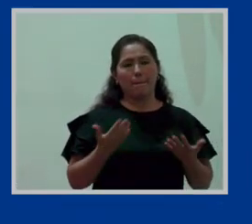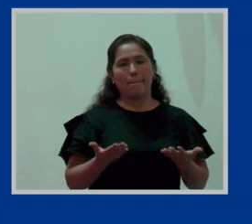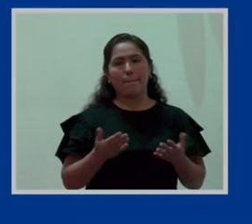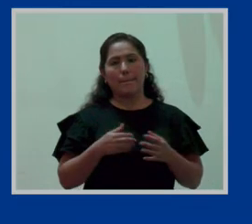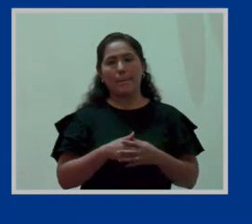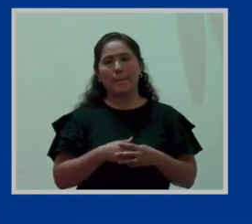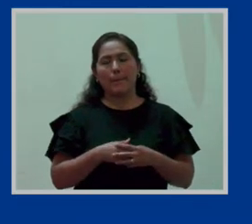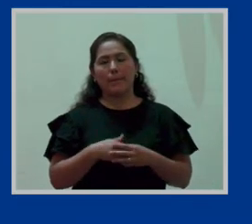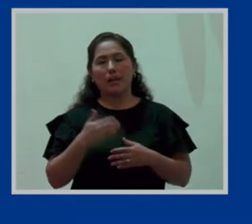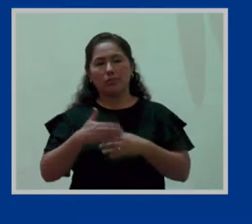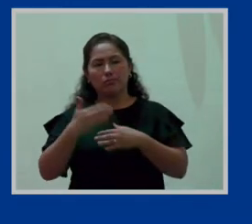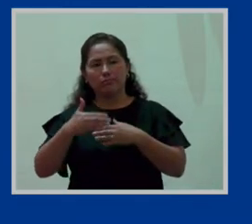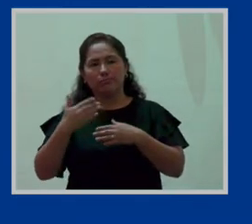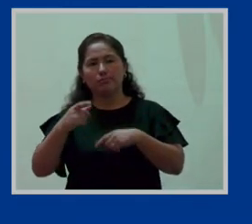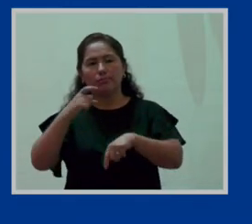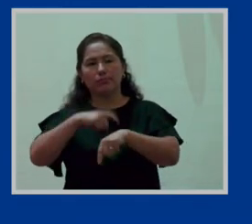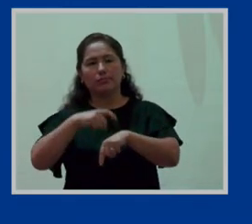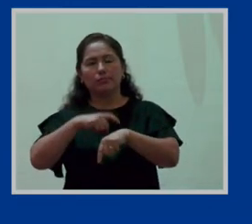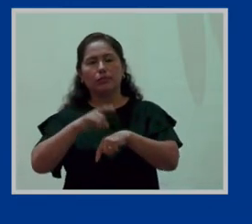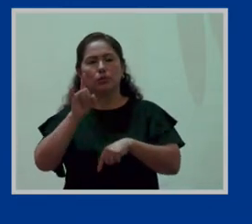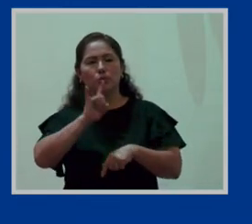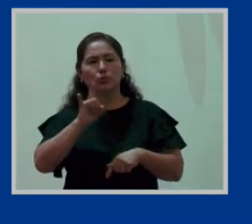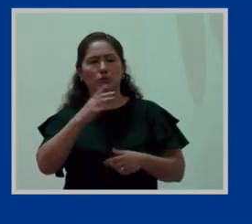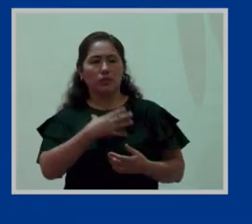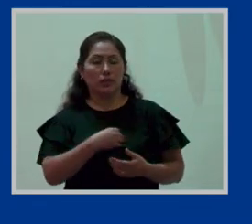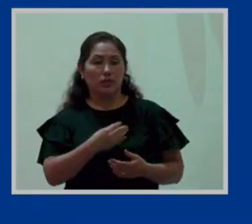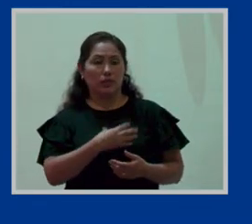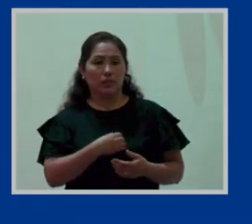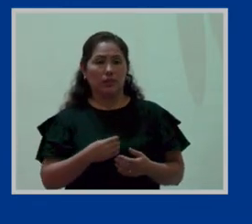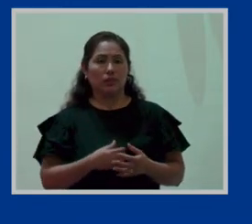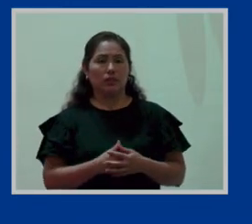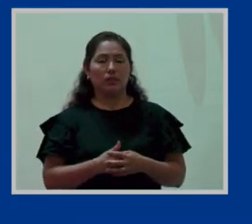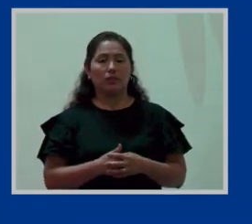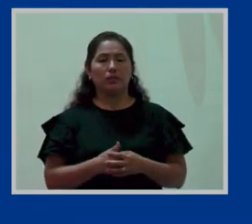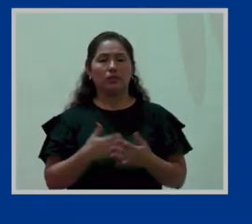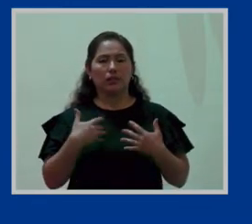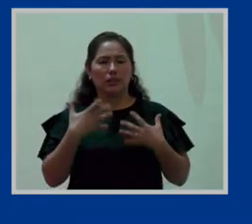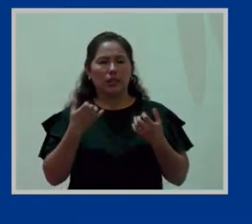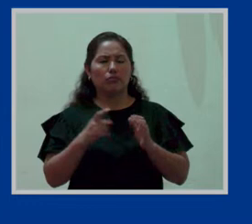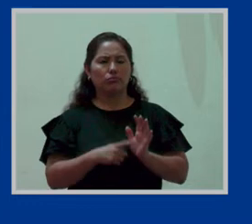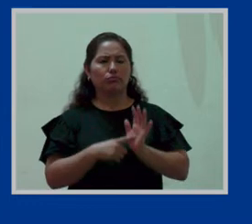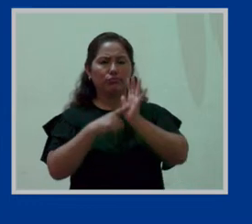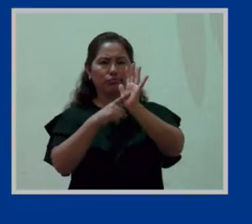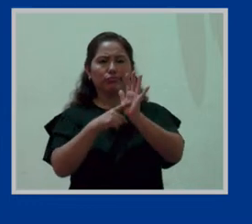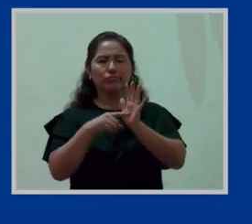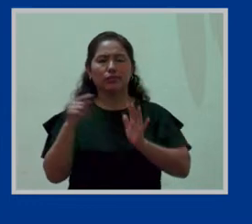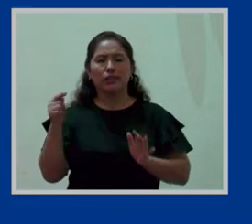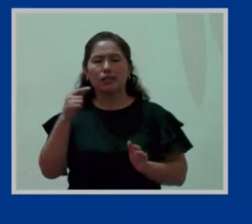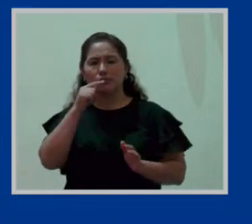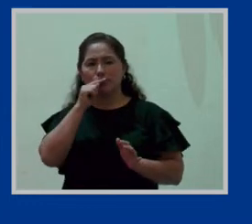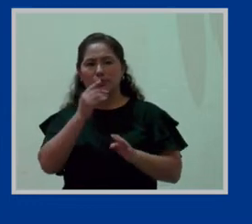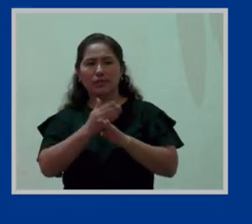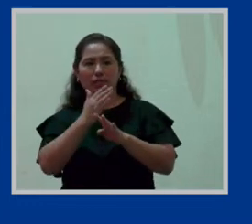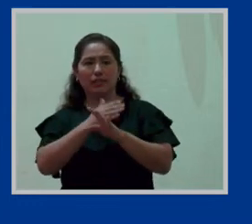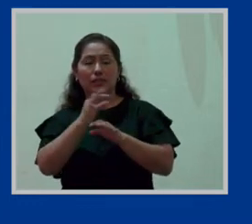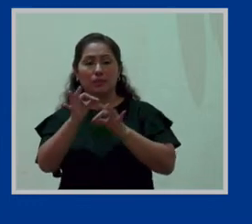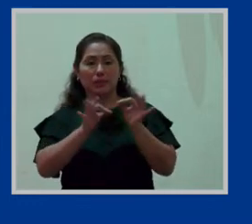a la frecuencia y uso del tiempo de lactario quiero resaltar lo que la doctora Rueda señaló